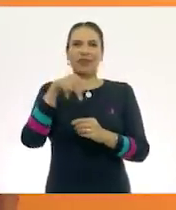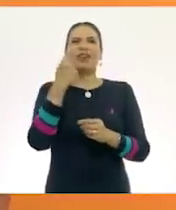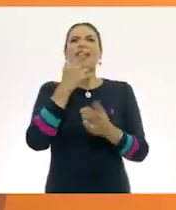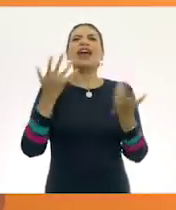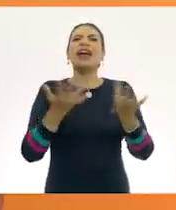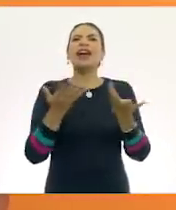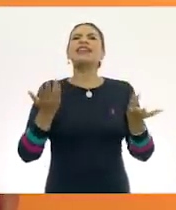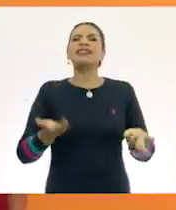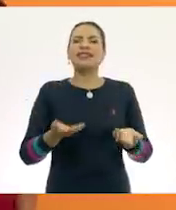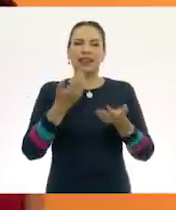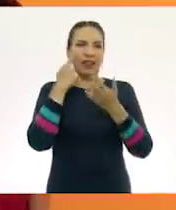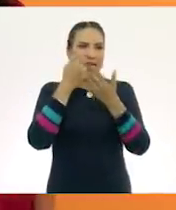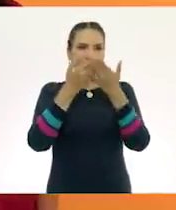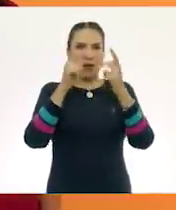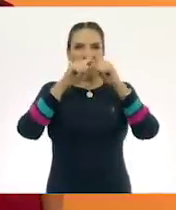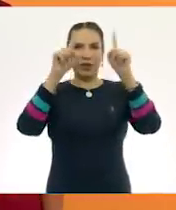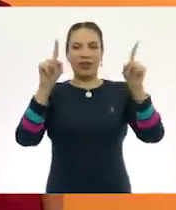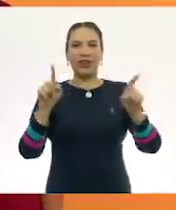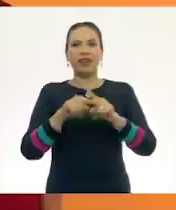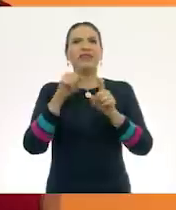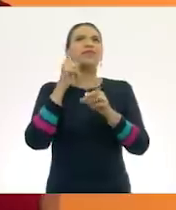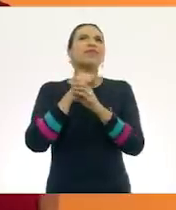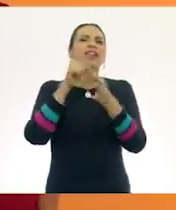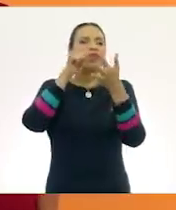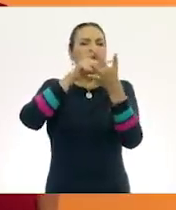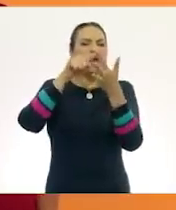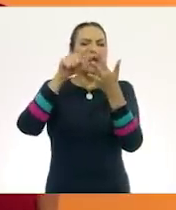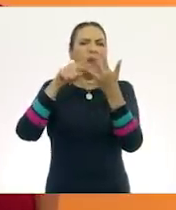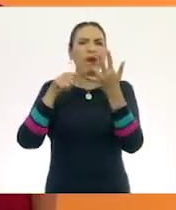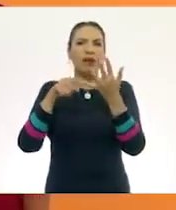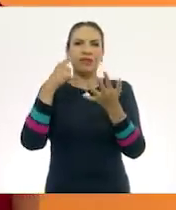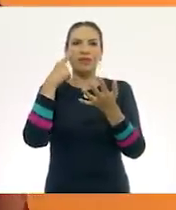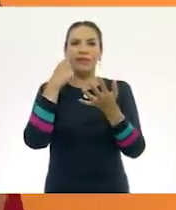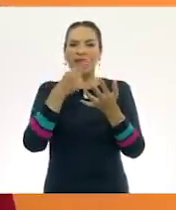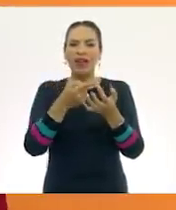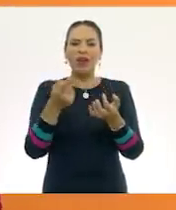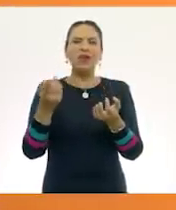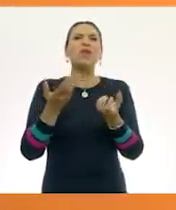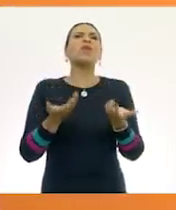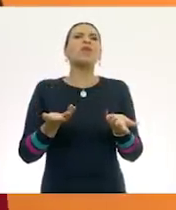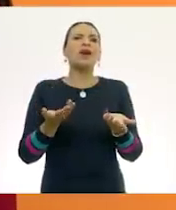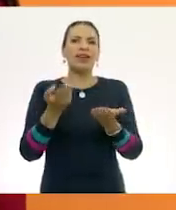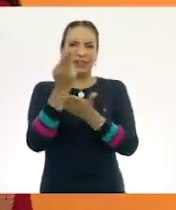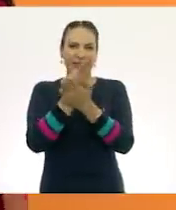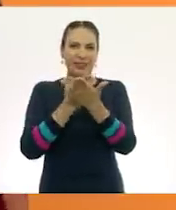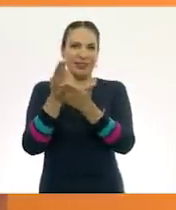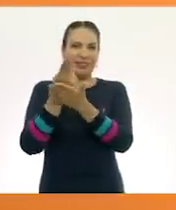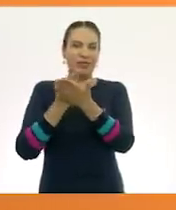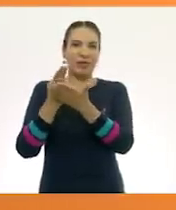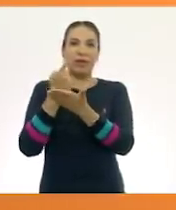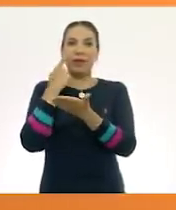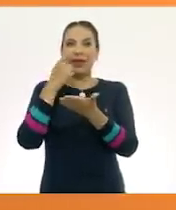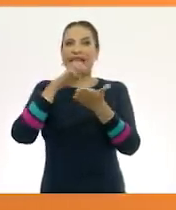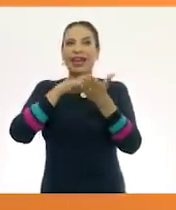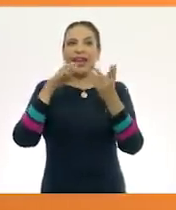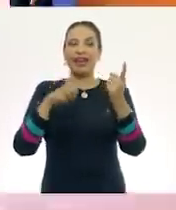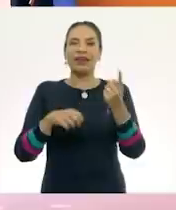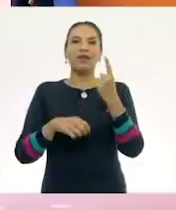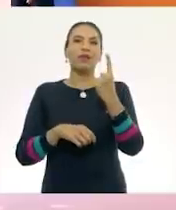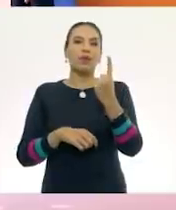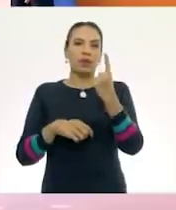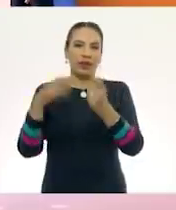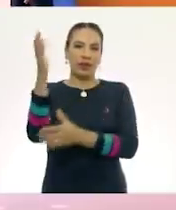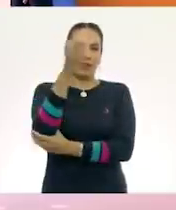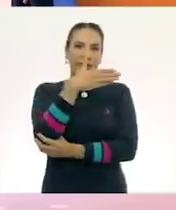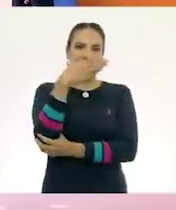Vamos a contar los elementos que nos indican. Por ejemplo, aquí tenemos que es una